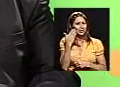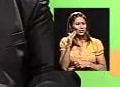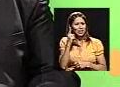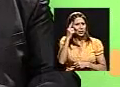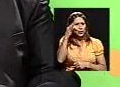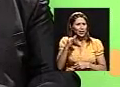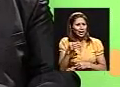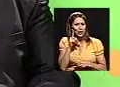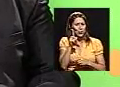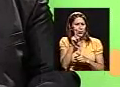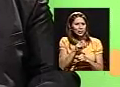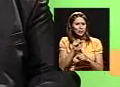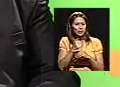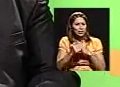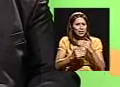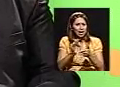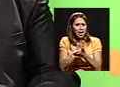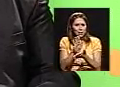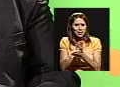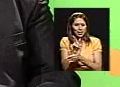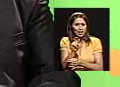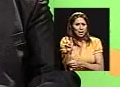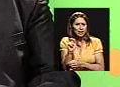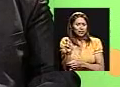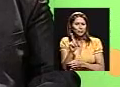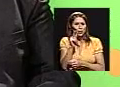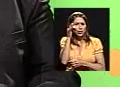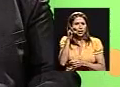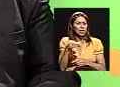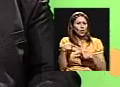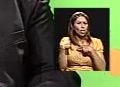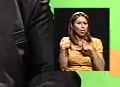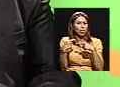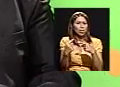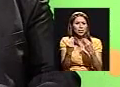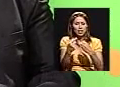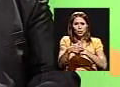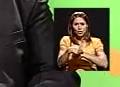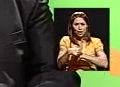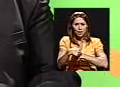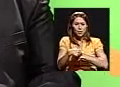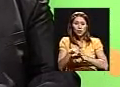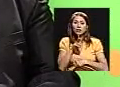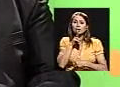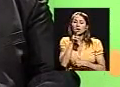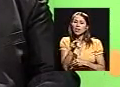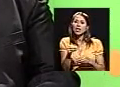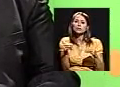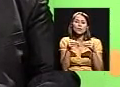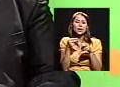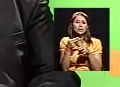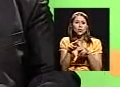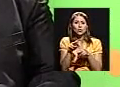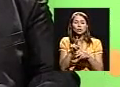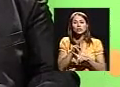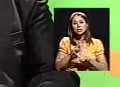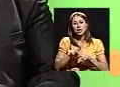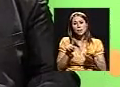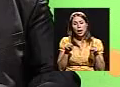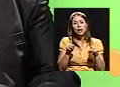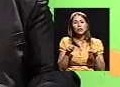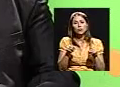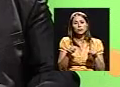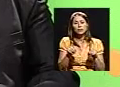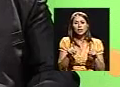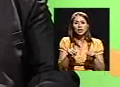que un trámite de esos dure tanto. En realidad, son mucho más cortos. Sin embargo, sería